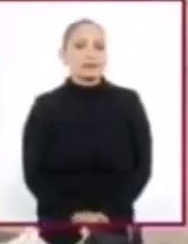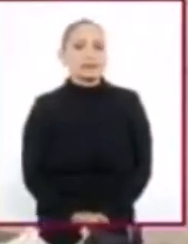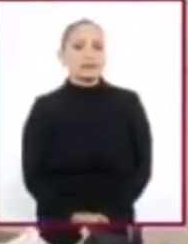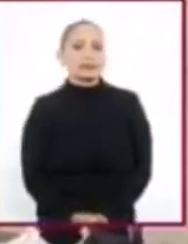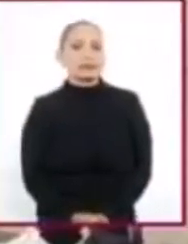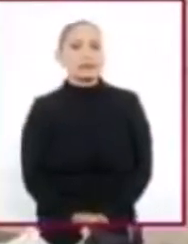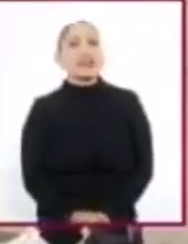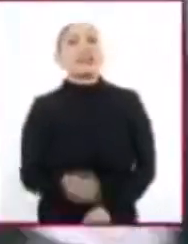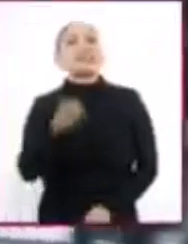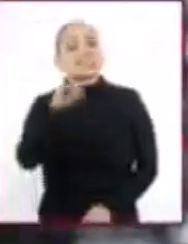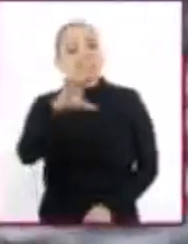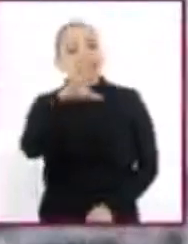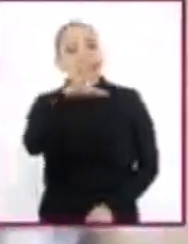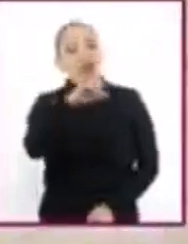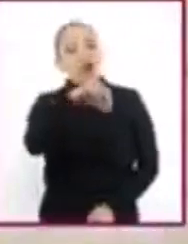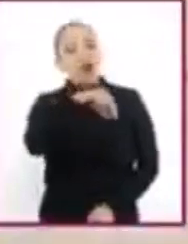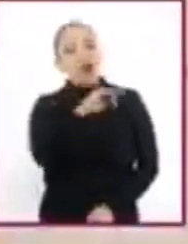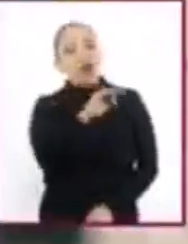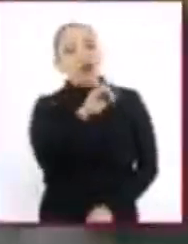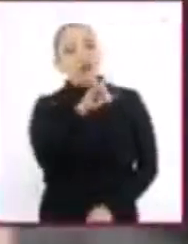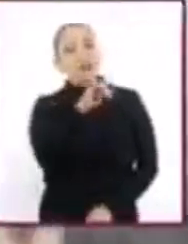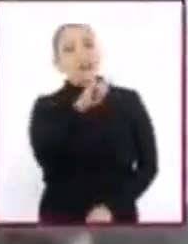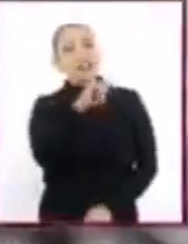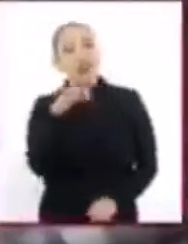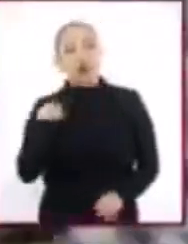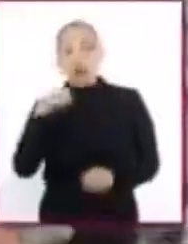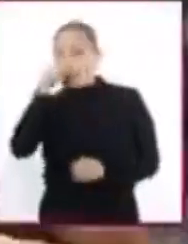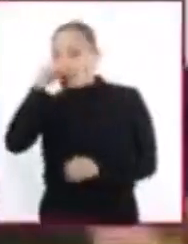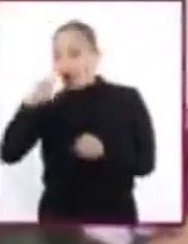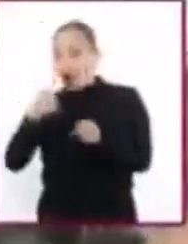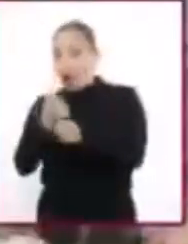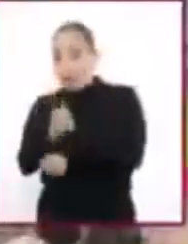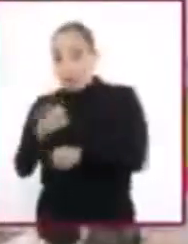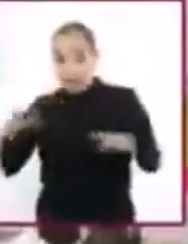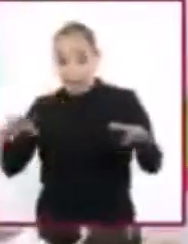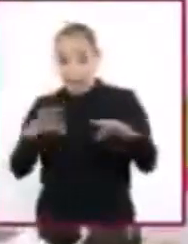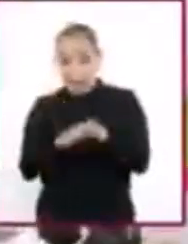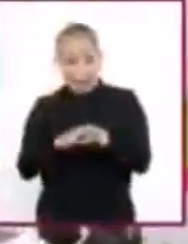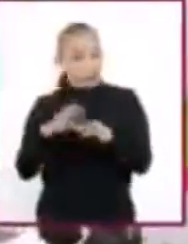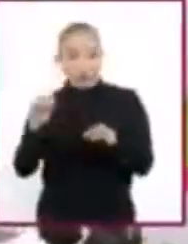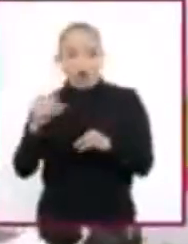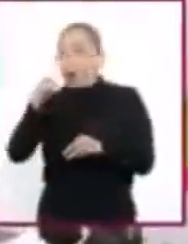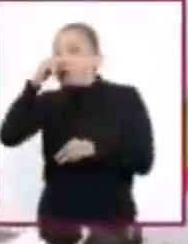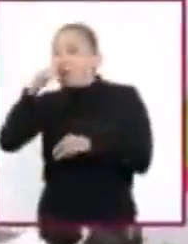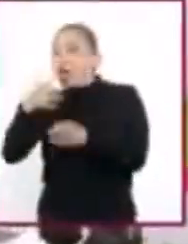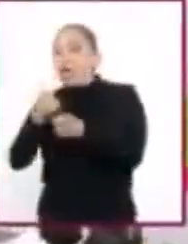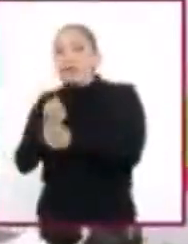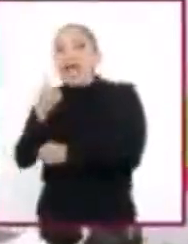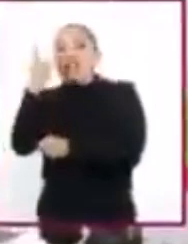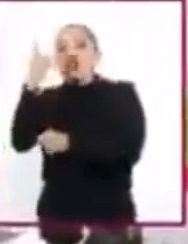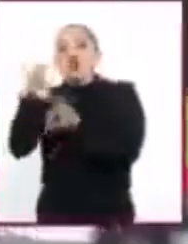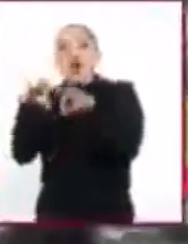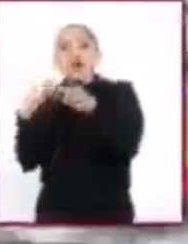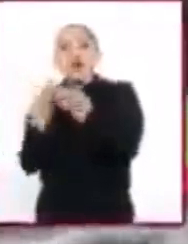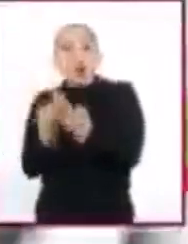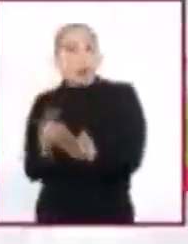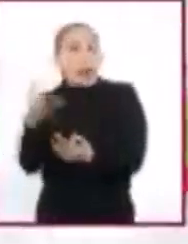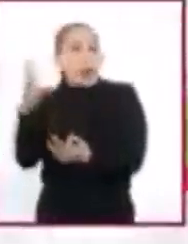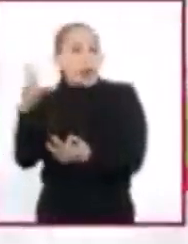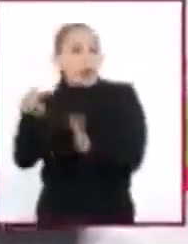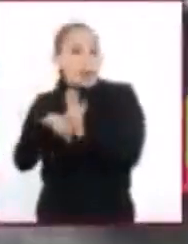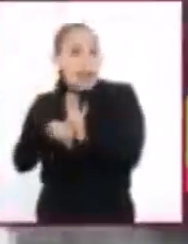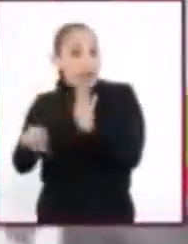Aunque conflicto y violencia siempre se asocian, en realidad la violencia es sólo una de las formas no